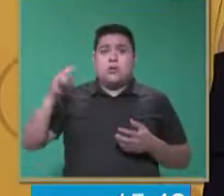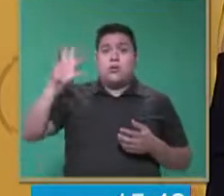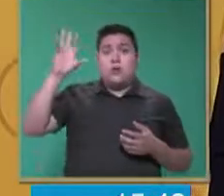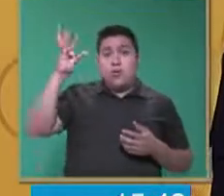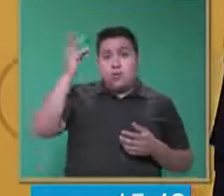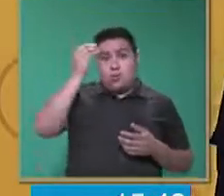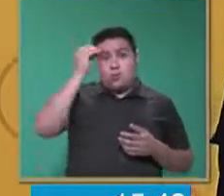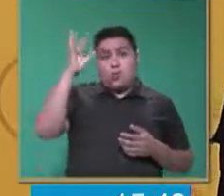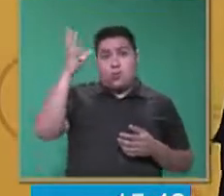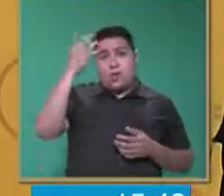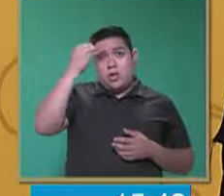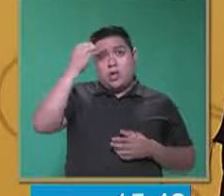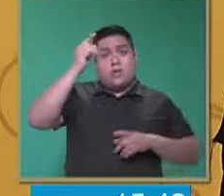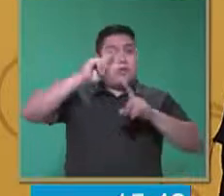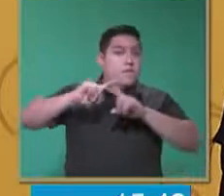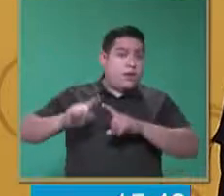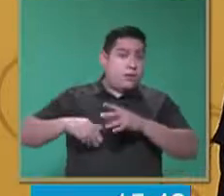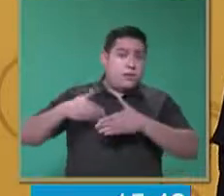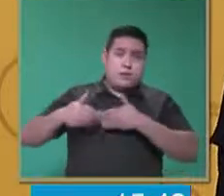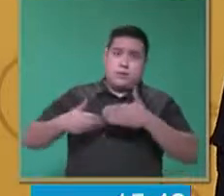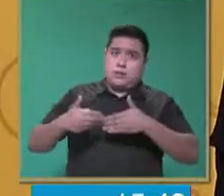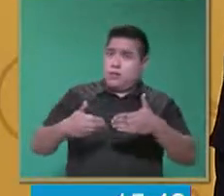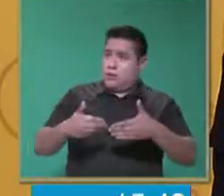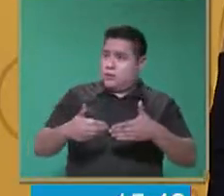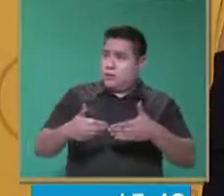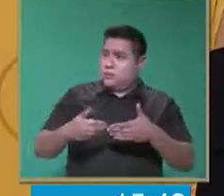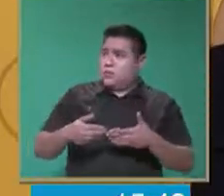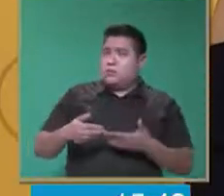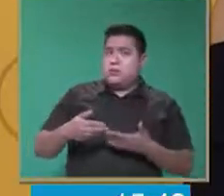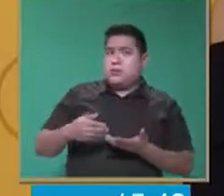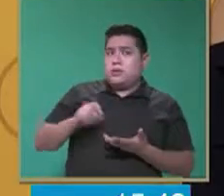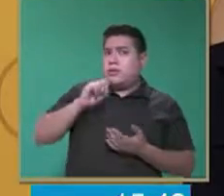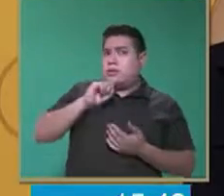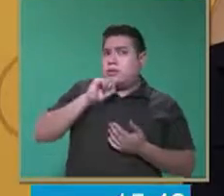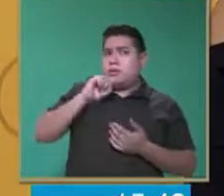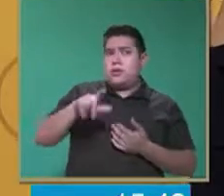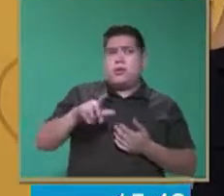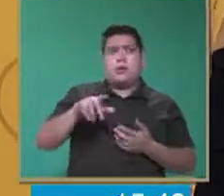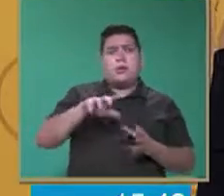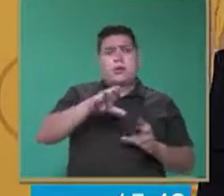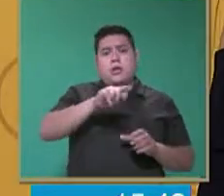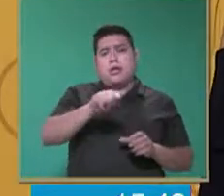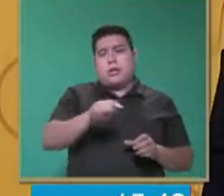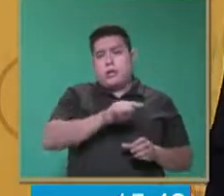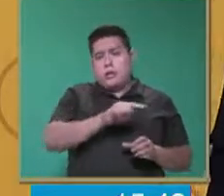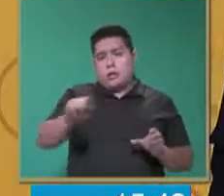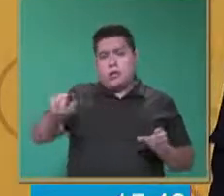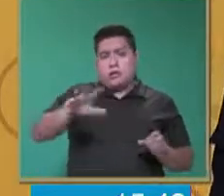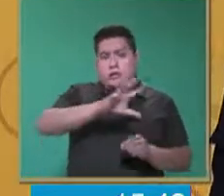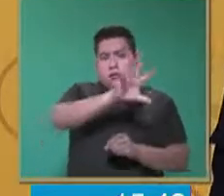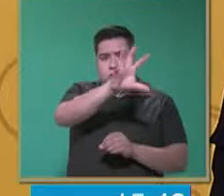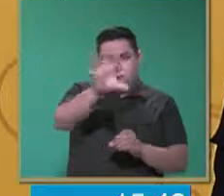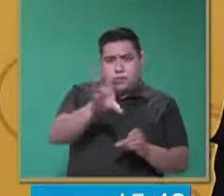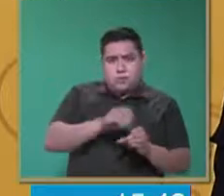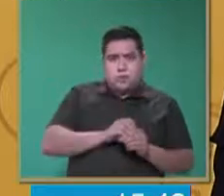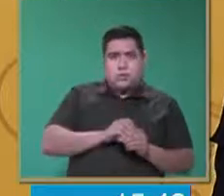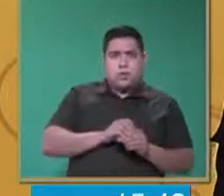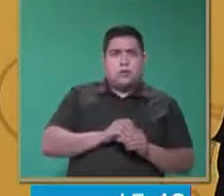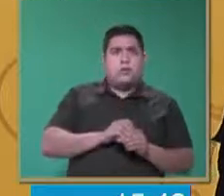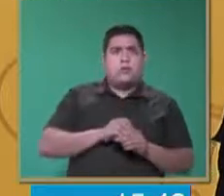podemos lograr muchos avances y podemos lograr que sean incluidos muchas veces posteriormente,